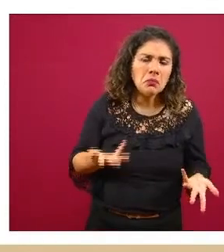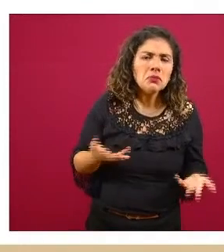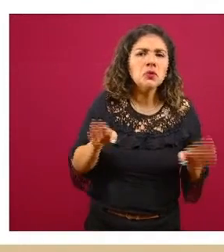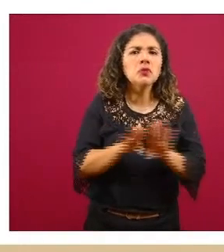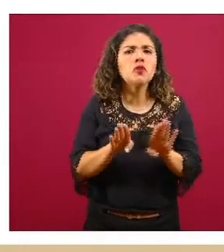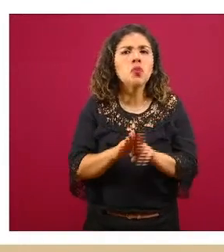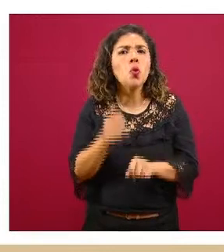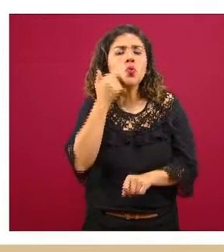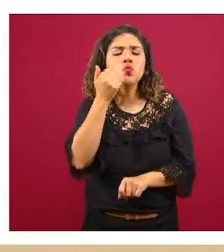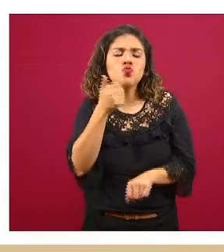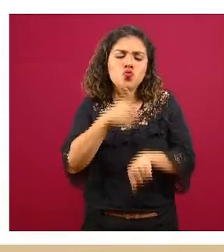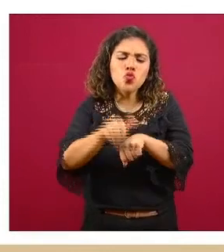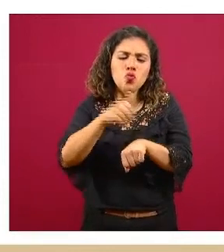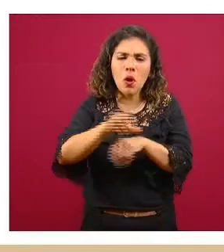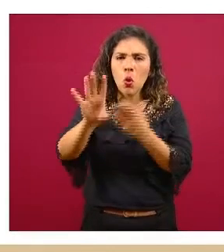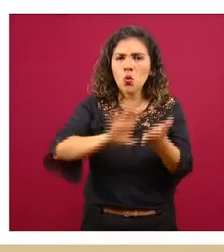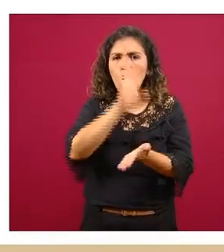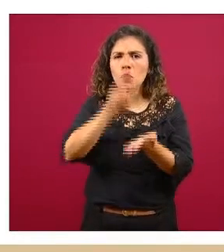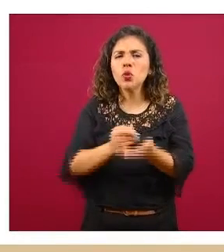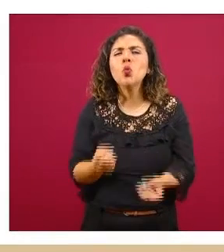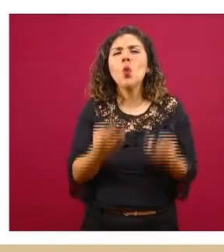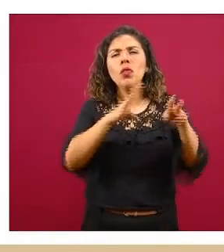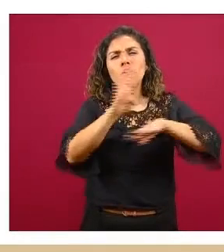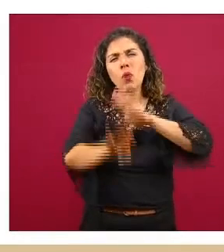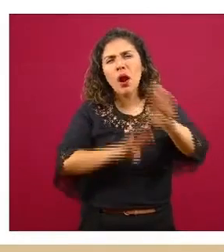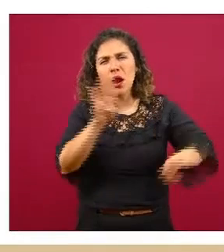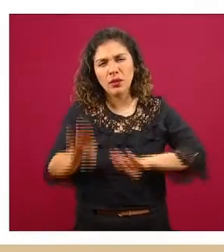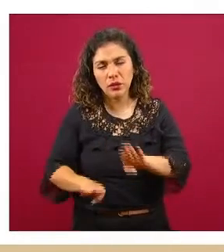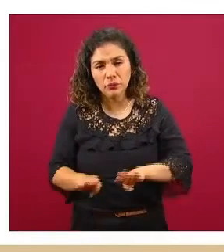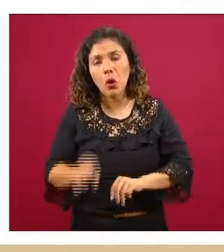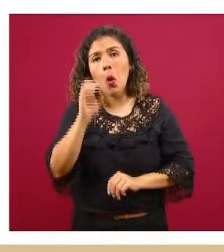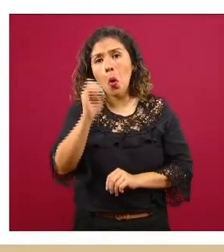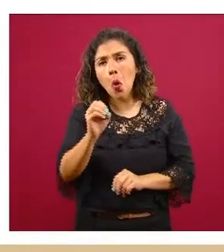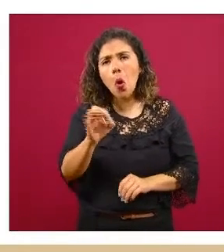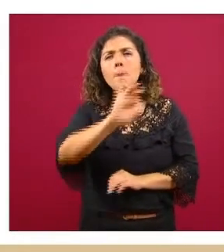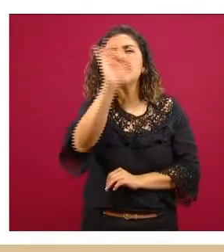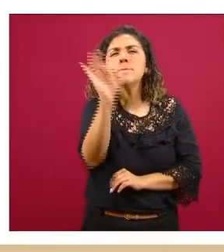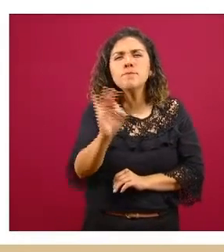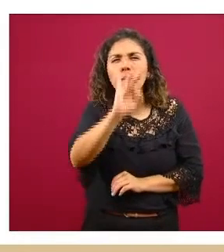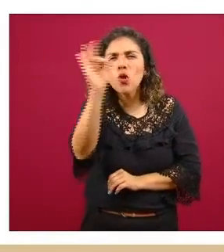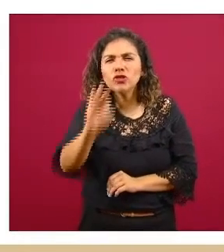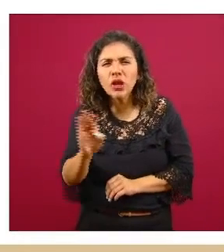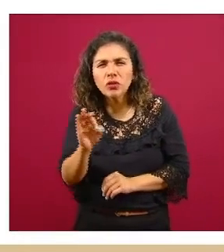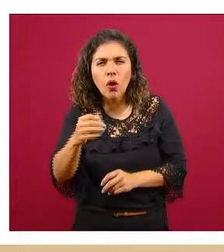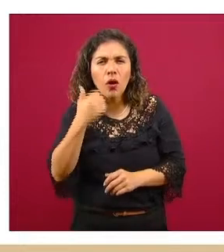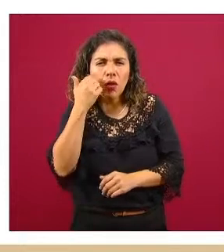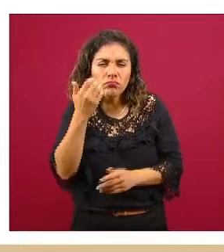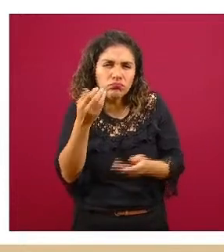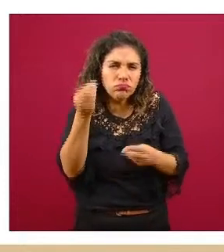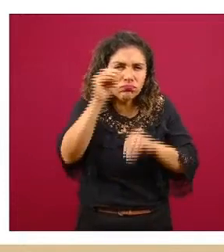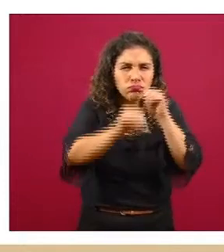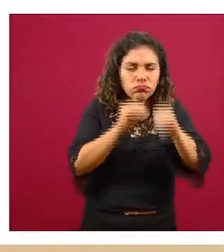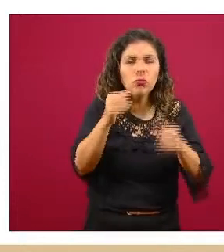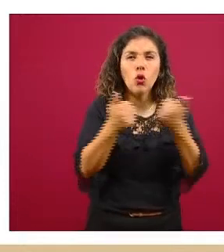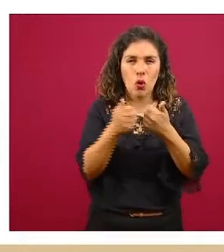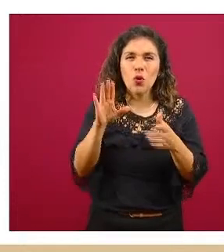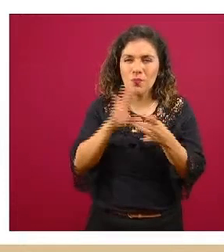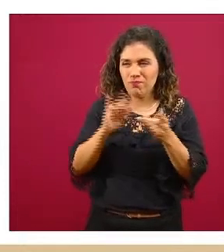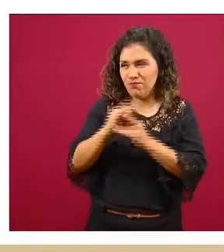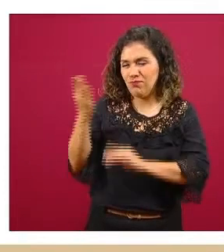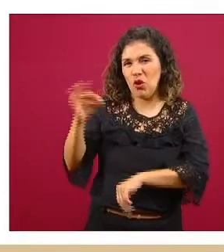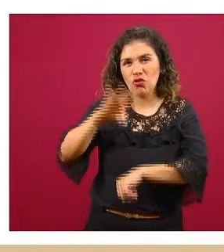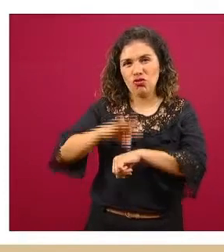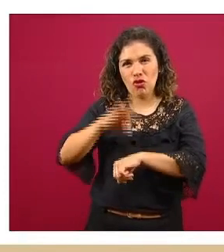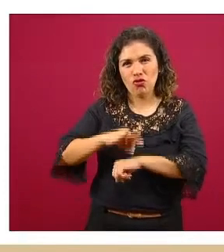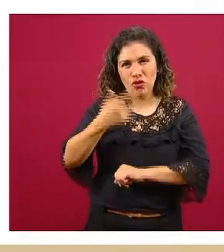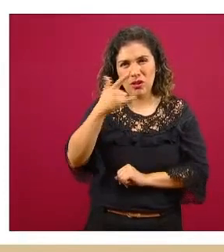un número absoluto el número de muertes por exceso o por un porcentaje de exceso que también el doctor Jan Mark Gavastu dio